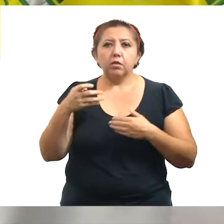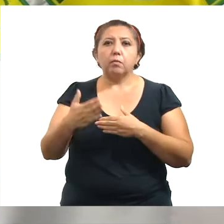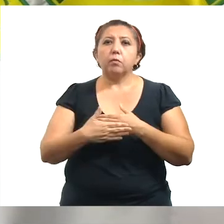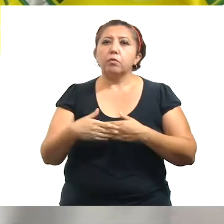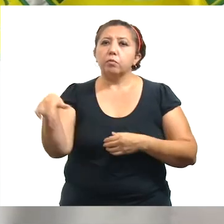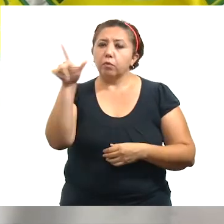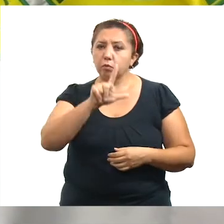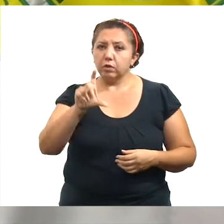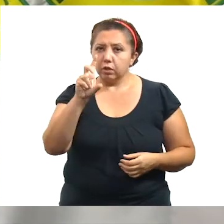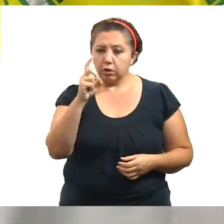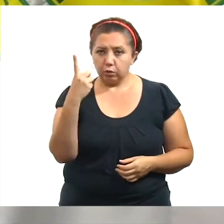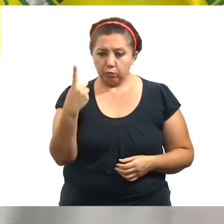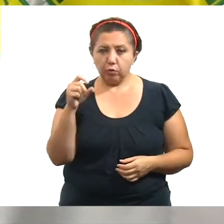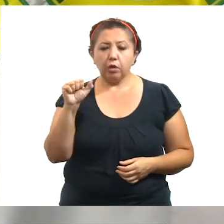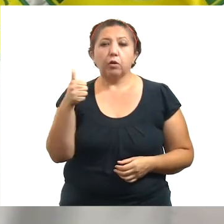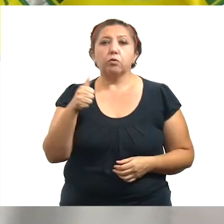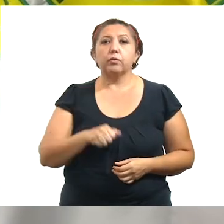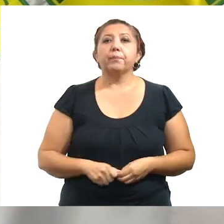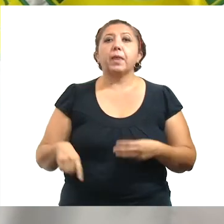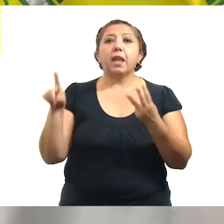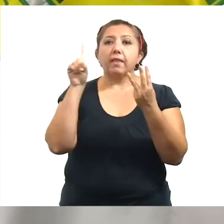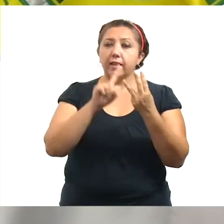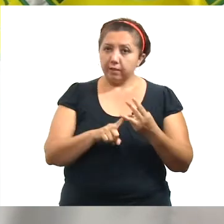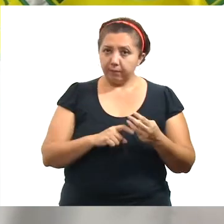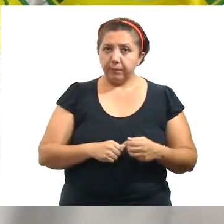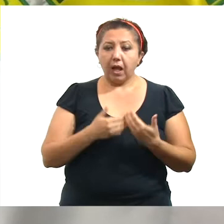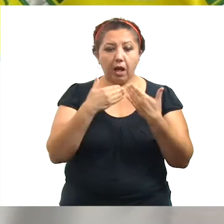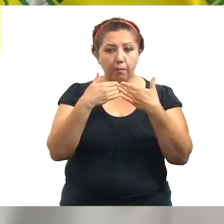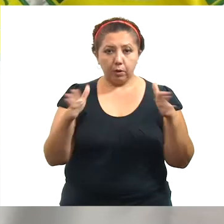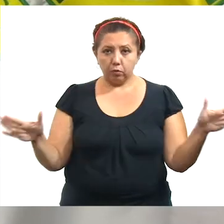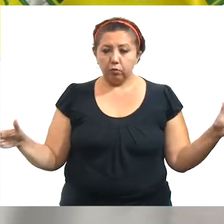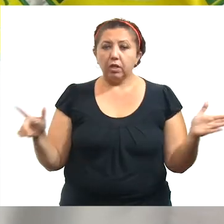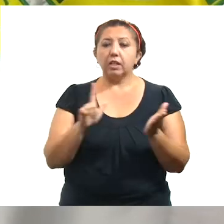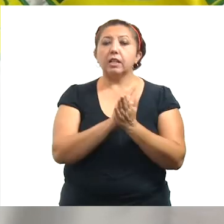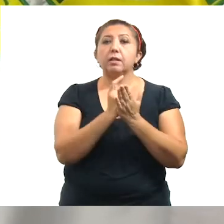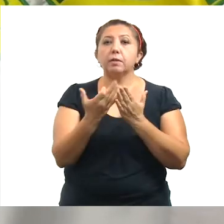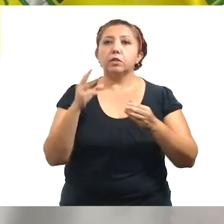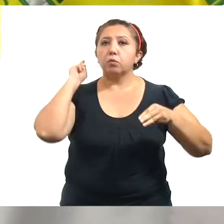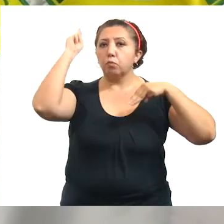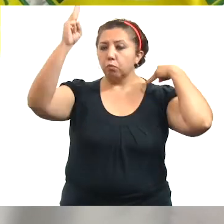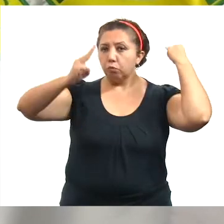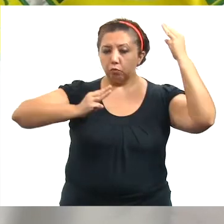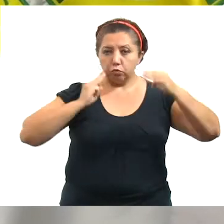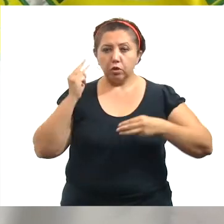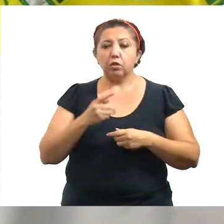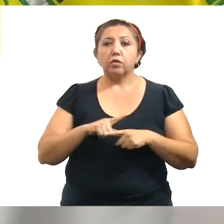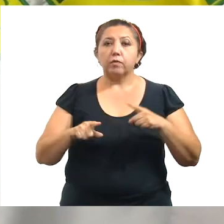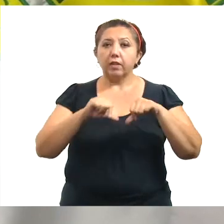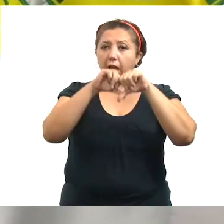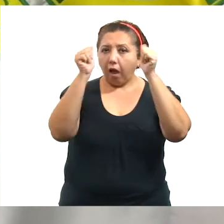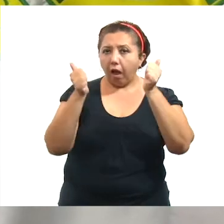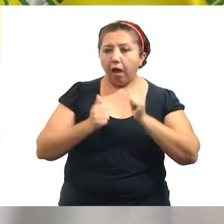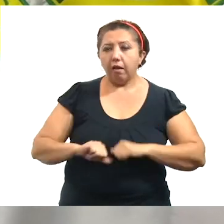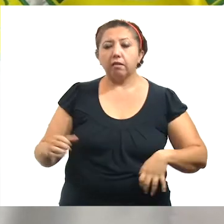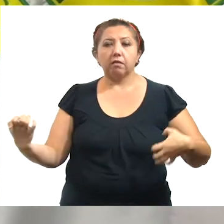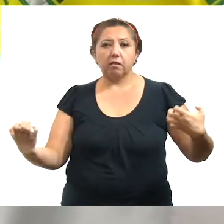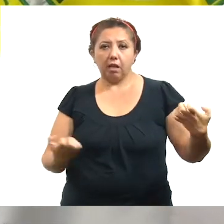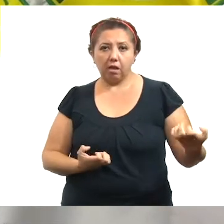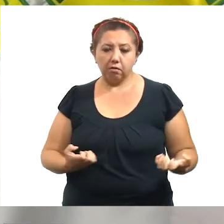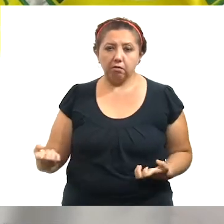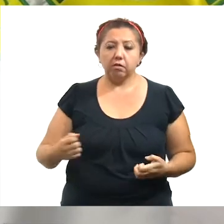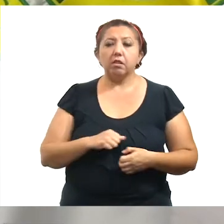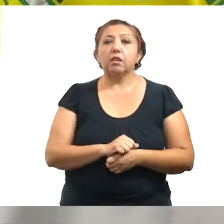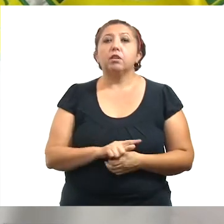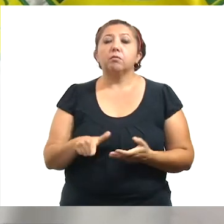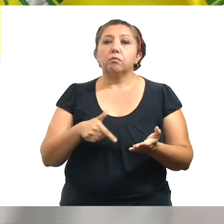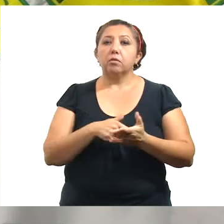próximo lunes 31 de agosto. Tercero, apertura de librerías, museos privados, galerías de arte, gimnasios y